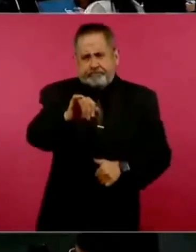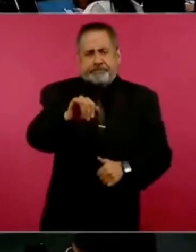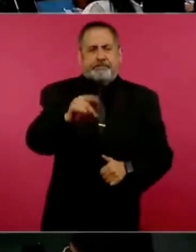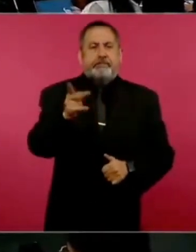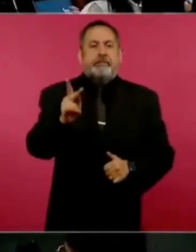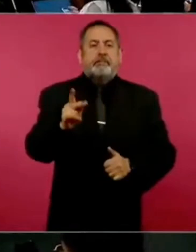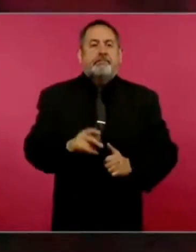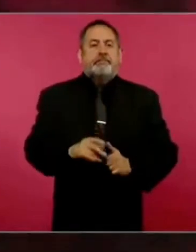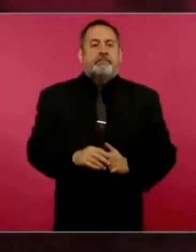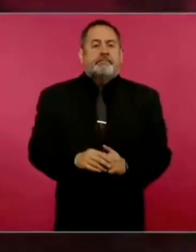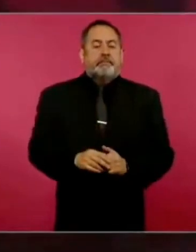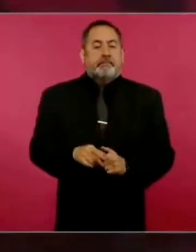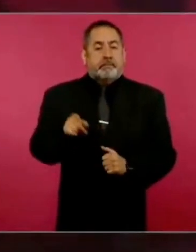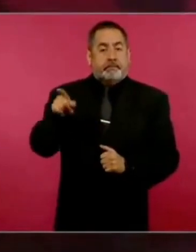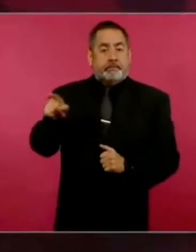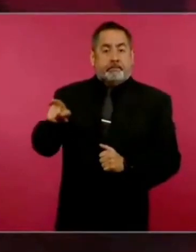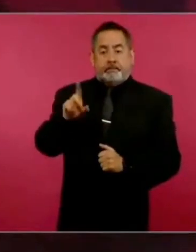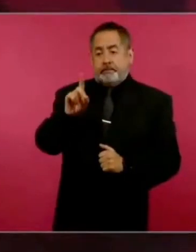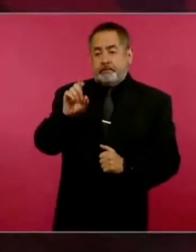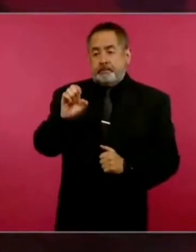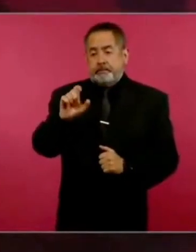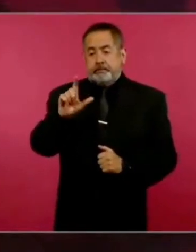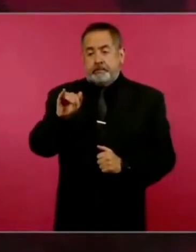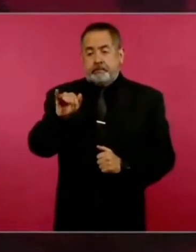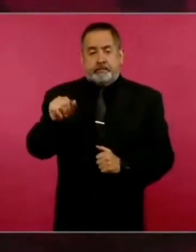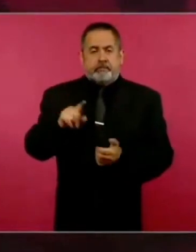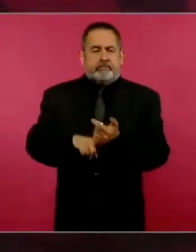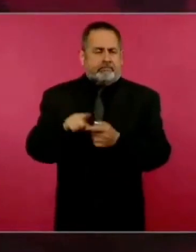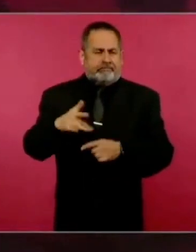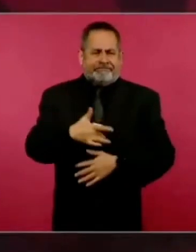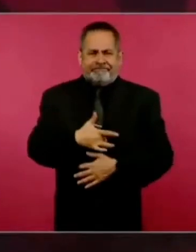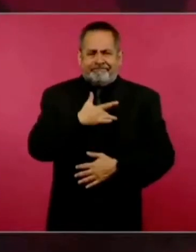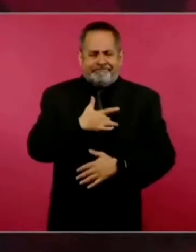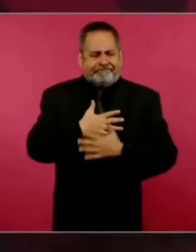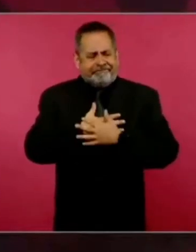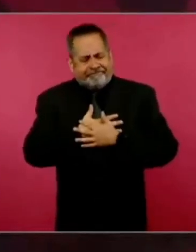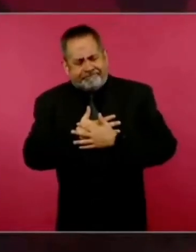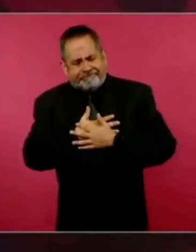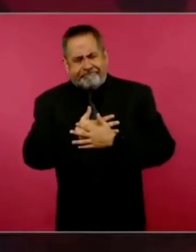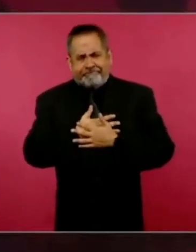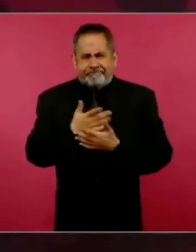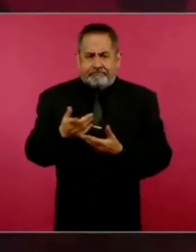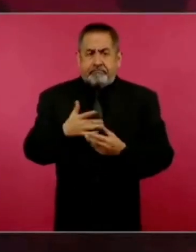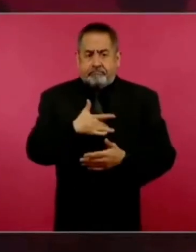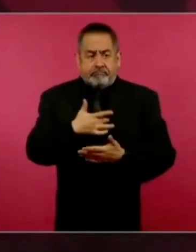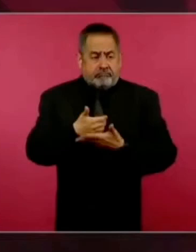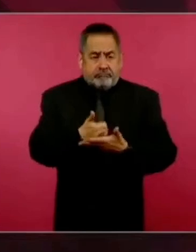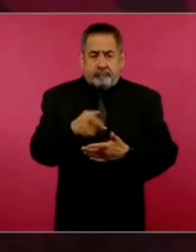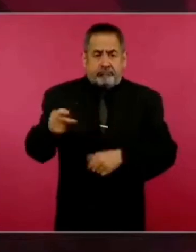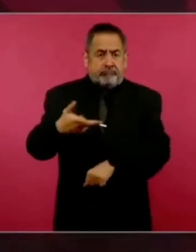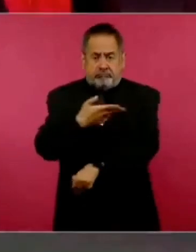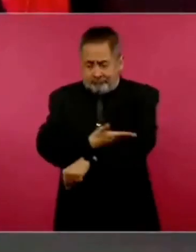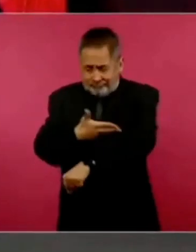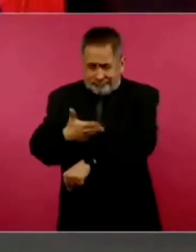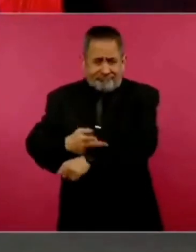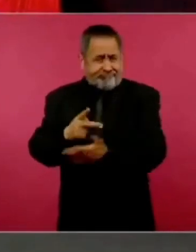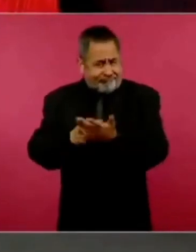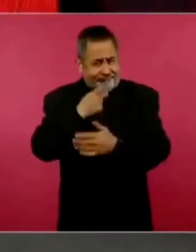la maestra es muy sensible, muy humana, honesta, repito.